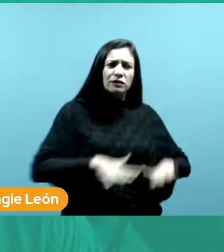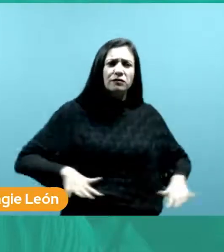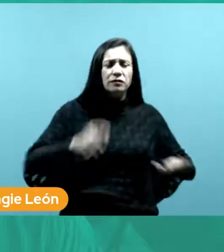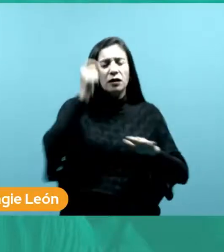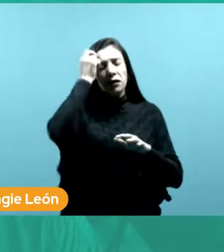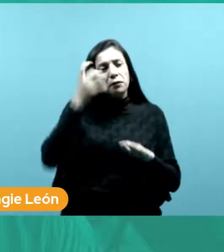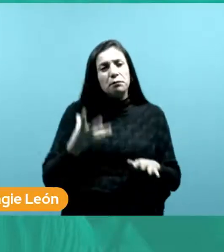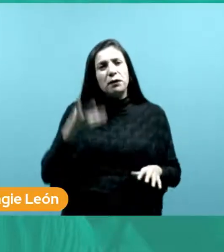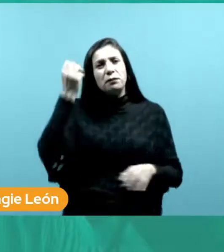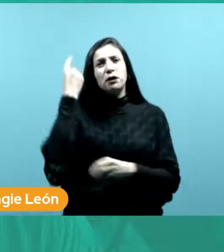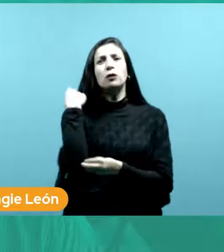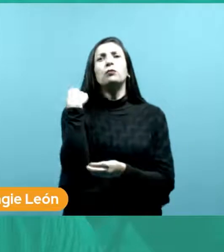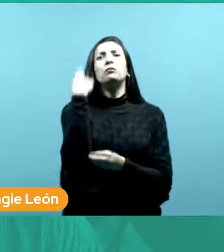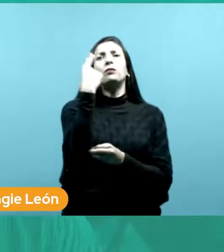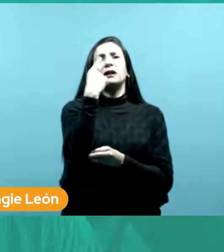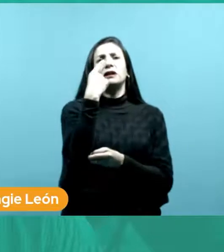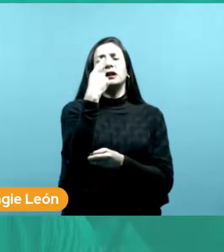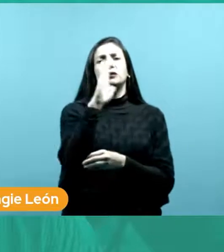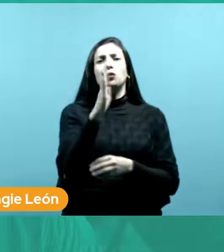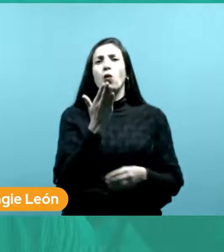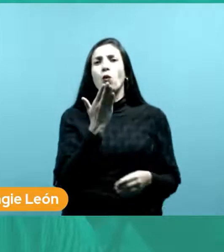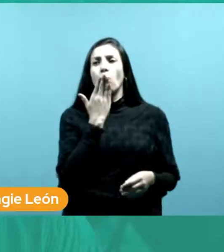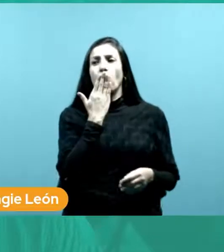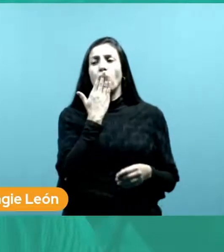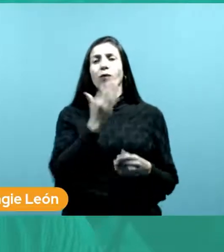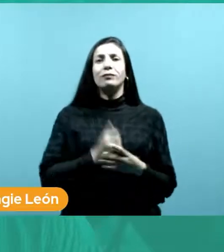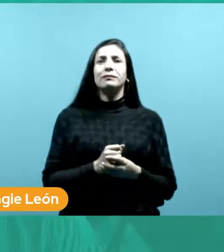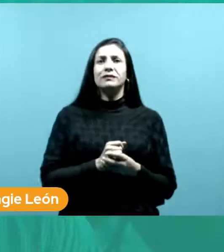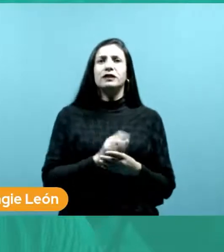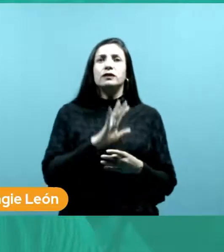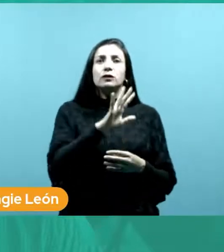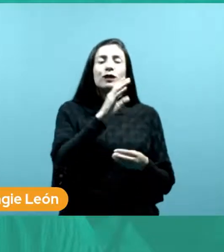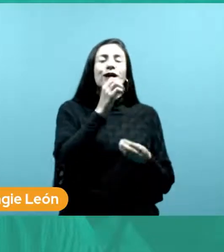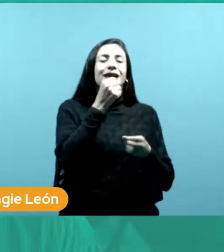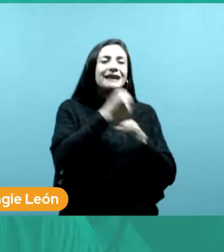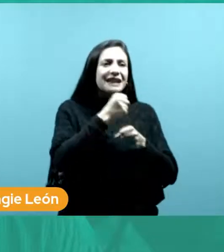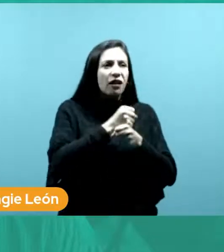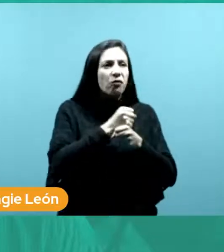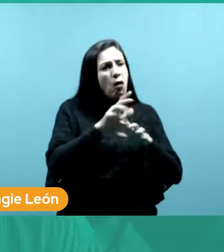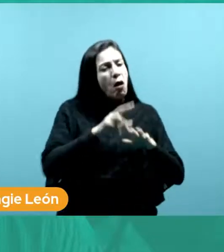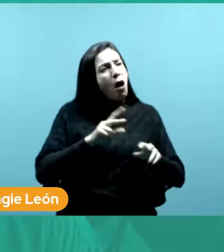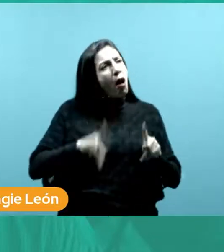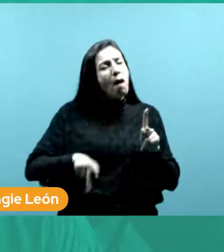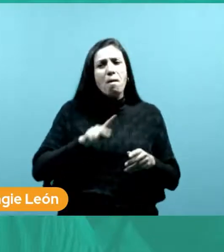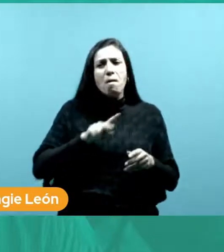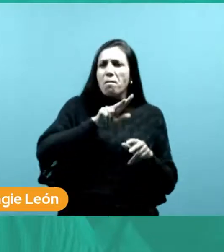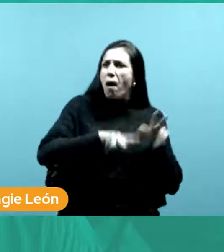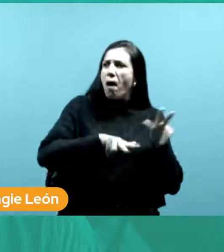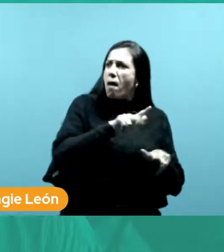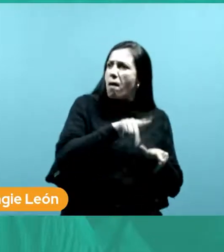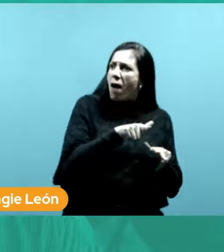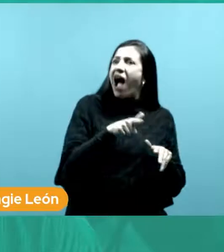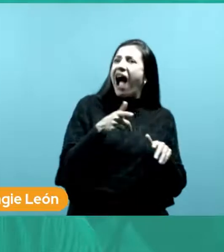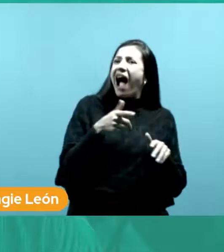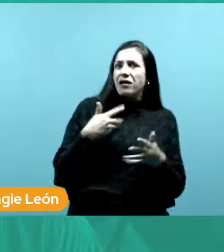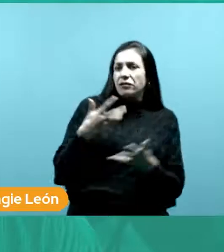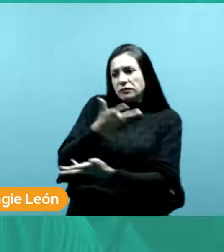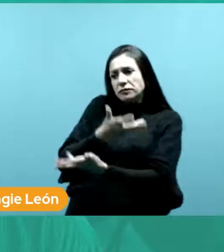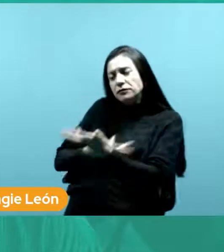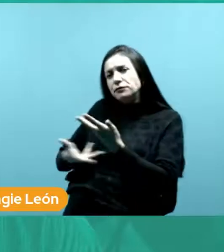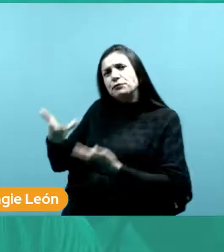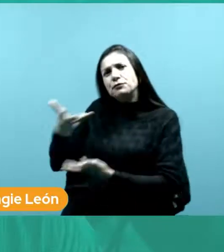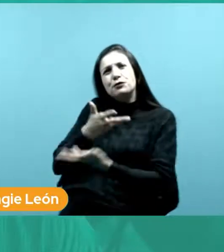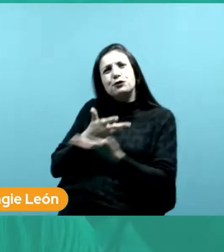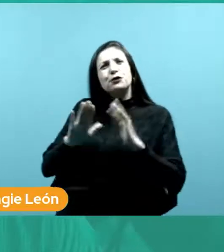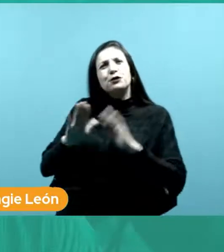política indígena, basados en su trabajo de campo colaborativo con organizaciones y comunidades mapuche de